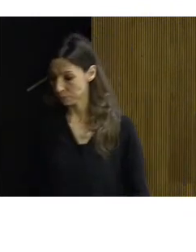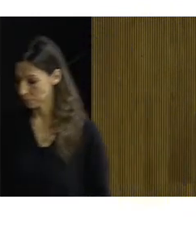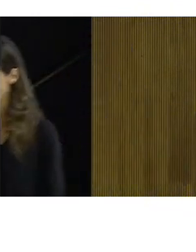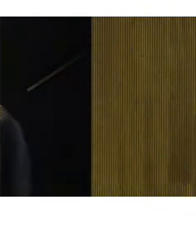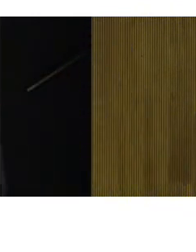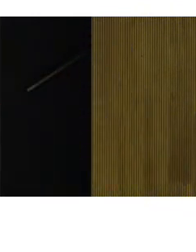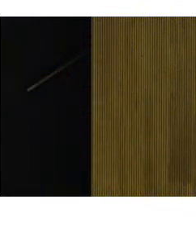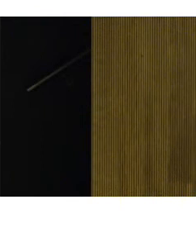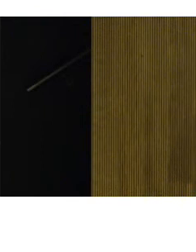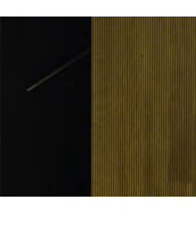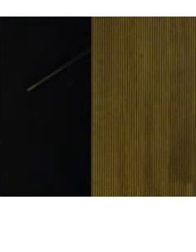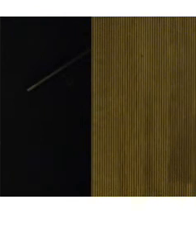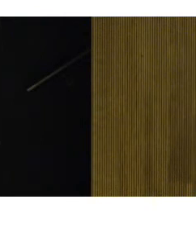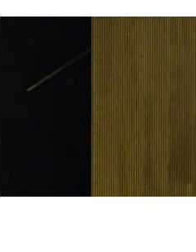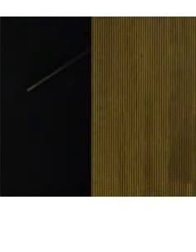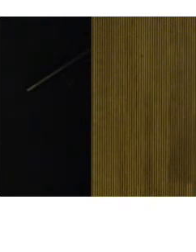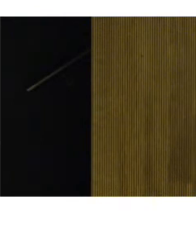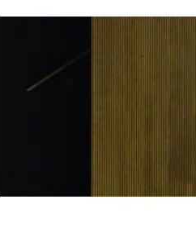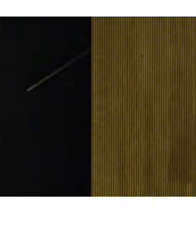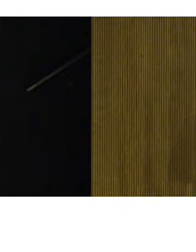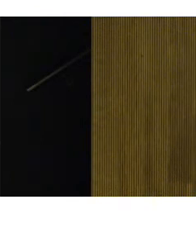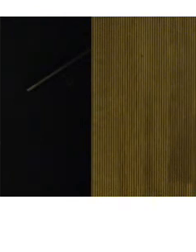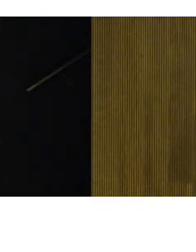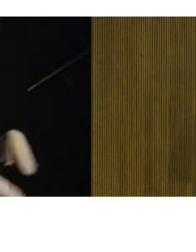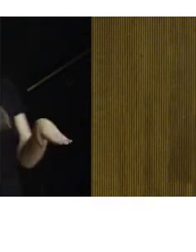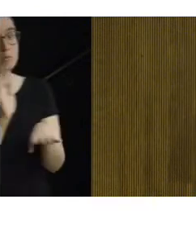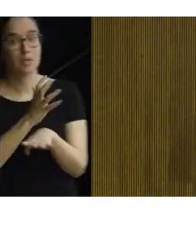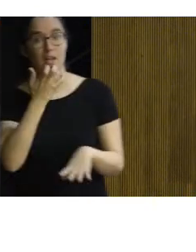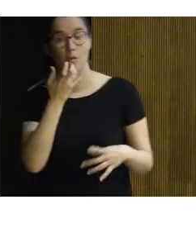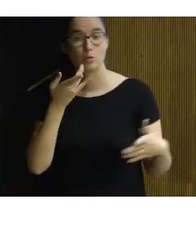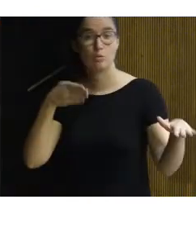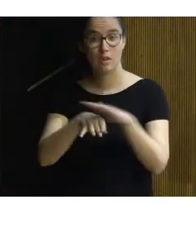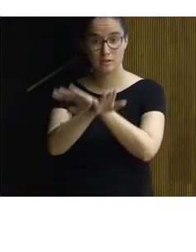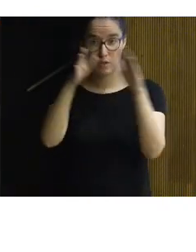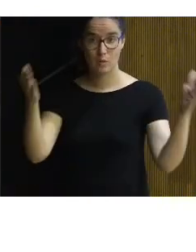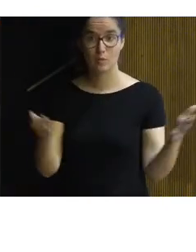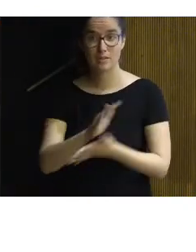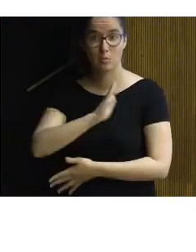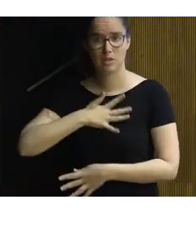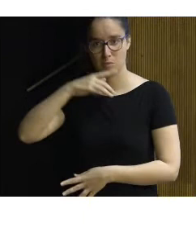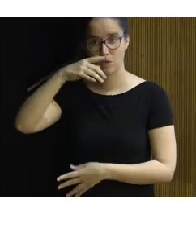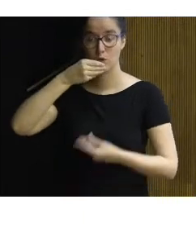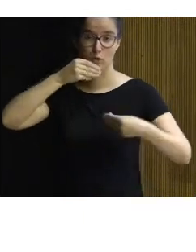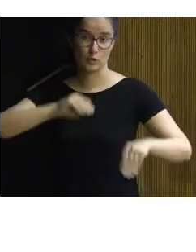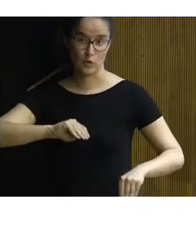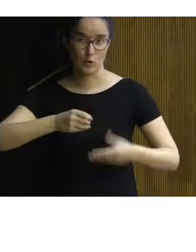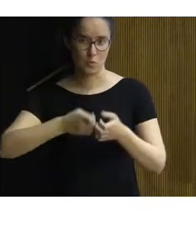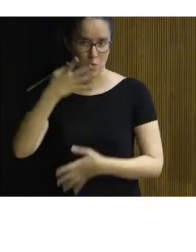Teniendo en cuenta lo antedicho, vamos a ver algunos ejemplos de cómo proporcionar la accesibilidad universal al patrimonio histórico inmueble.